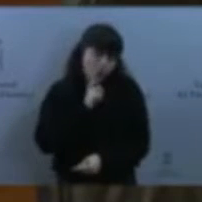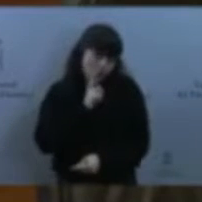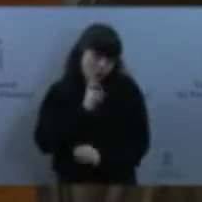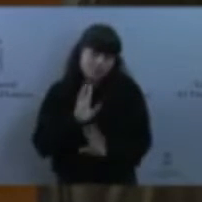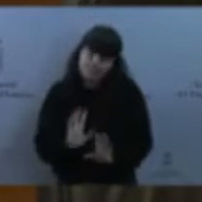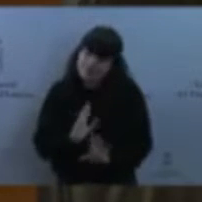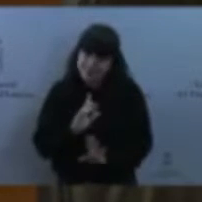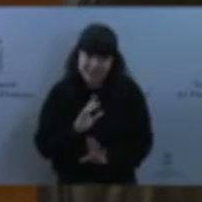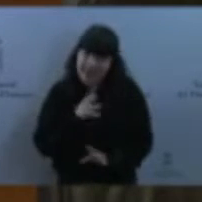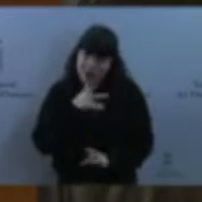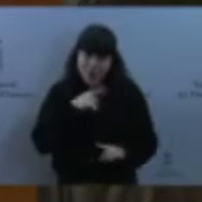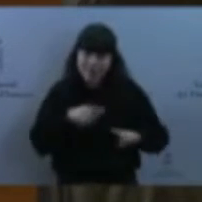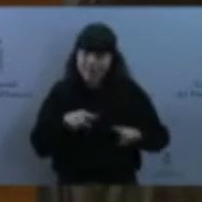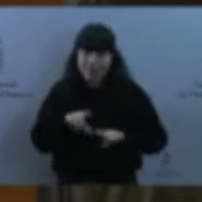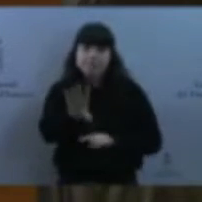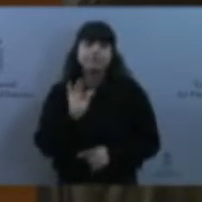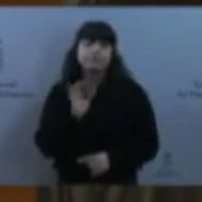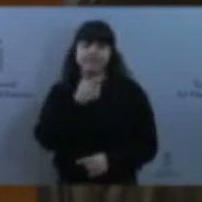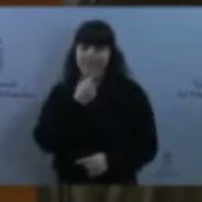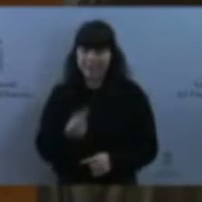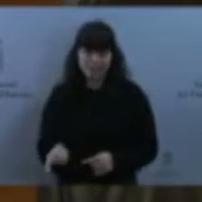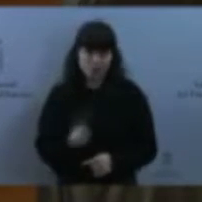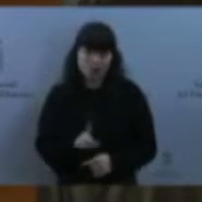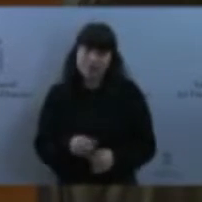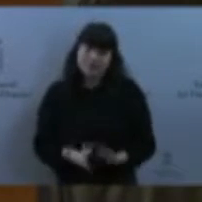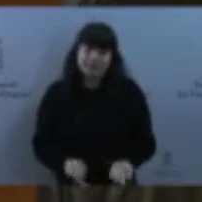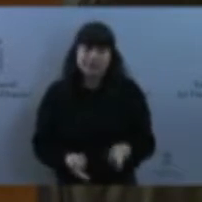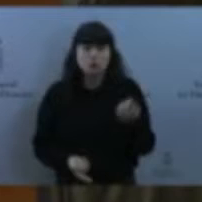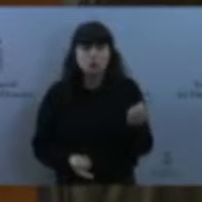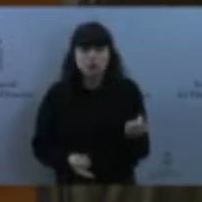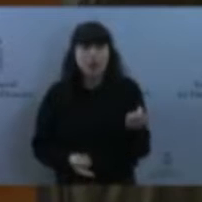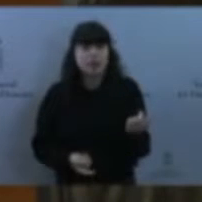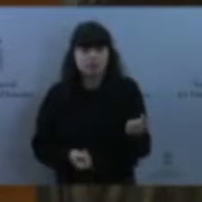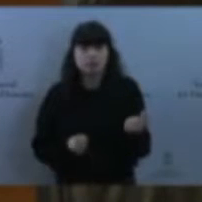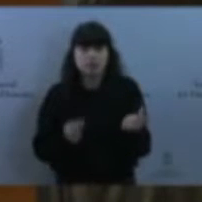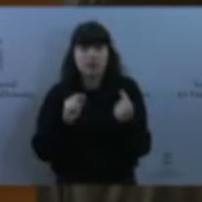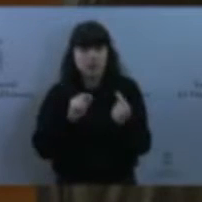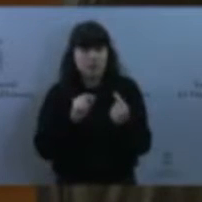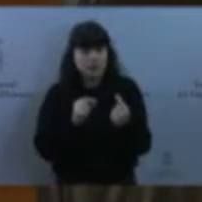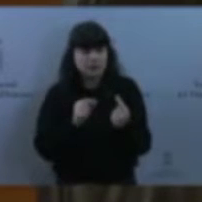Y, bueno, usted ha planteado este debate y, como ve, la respuesta no es fácil.